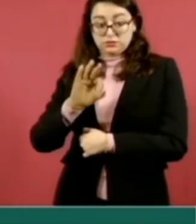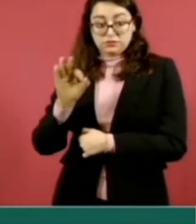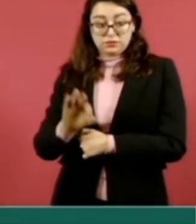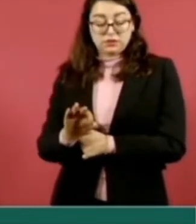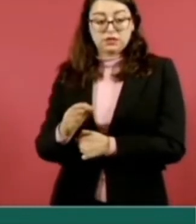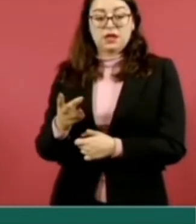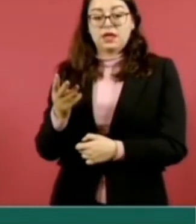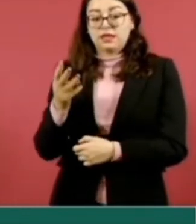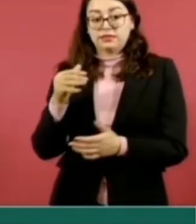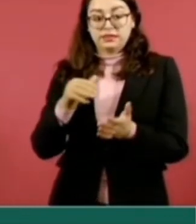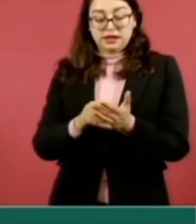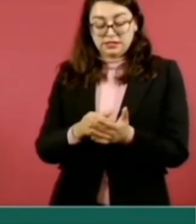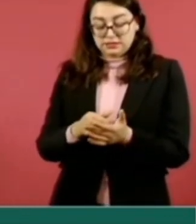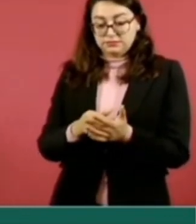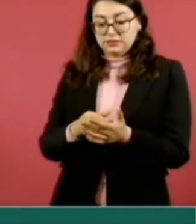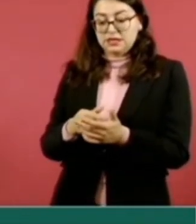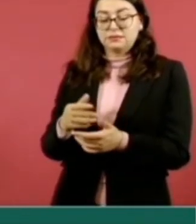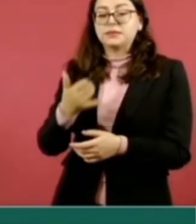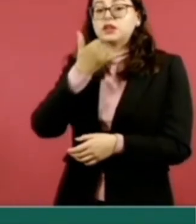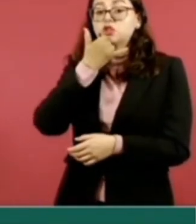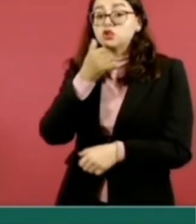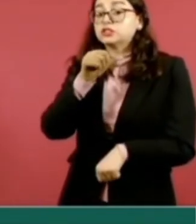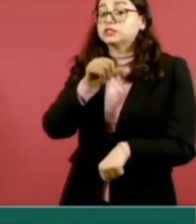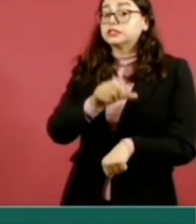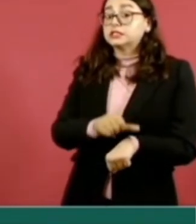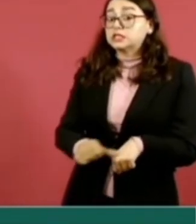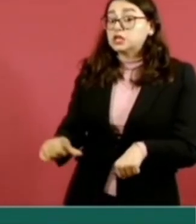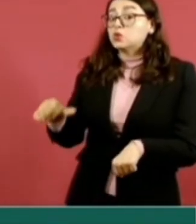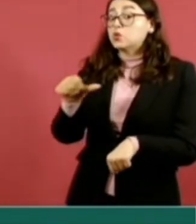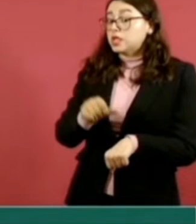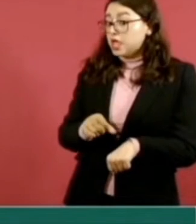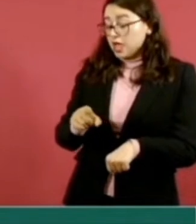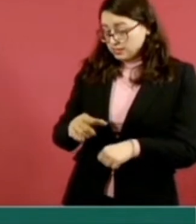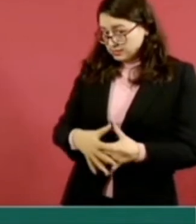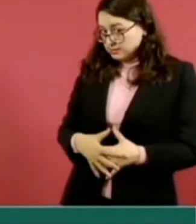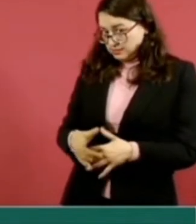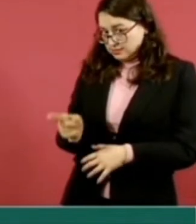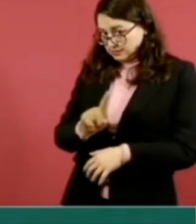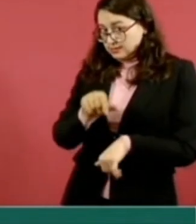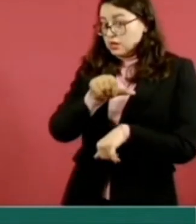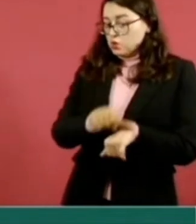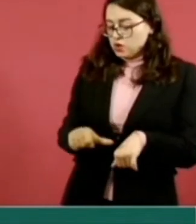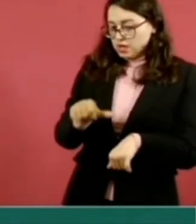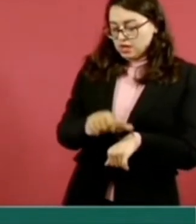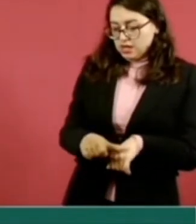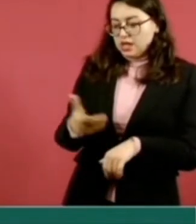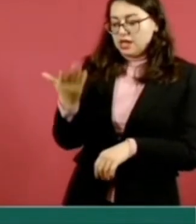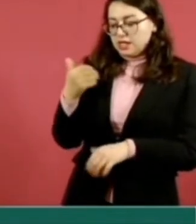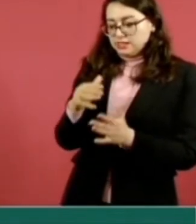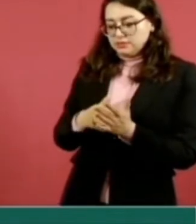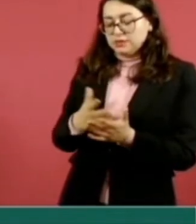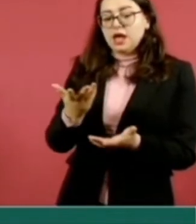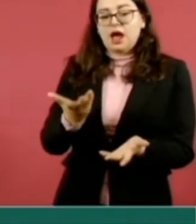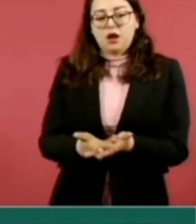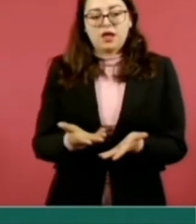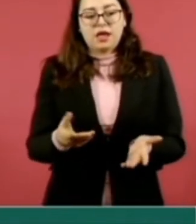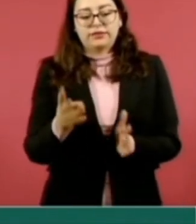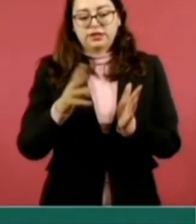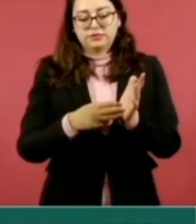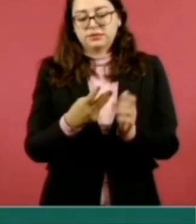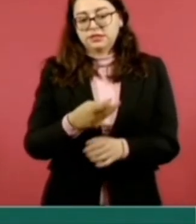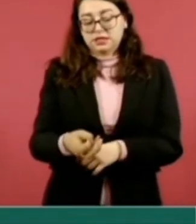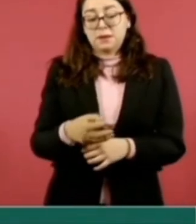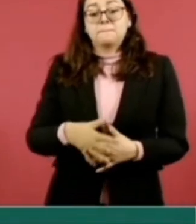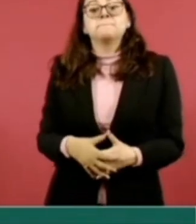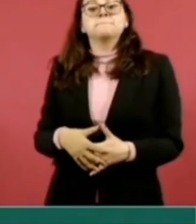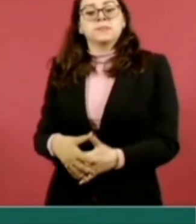de 3 mil 25 cirugías, perdón, de cirugías realizadas en un mes en Tabasco a 3 mil 358. Los partos